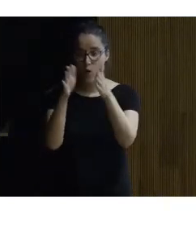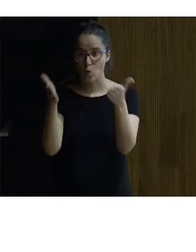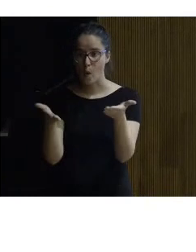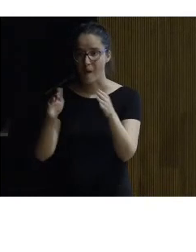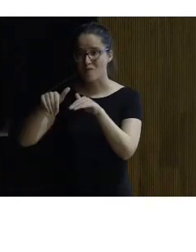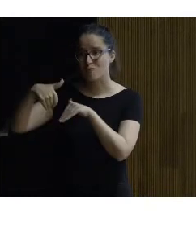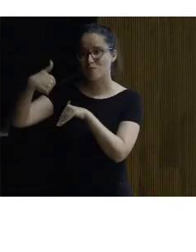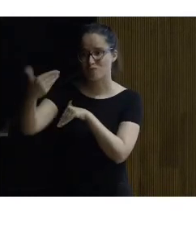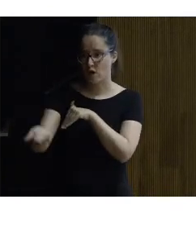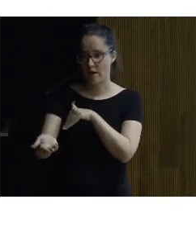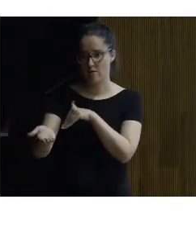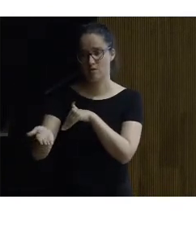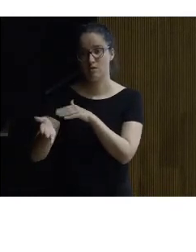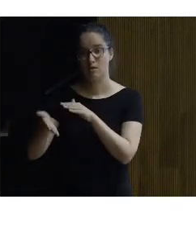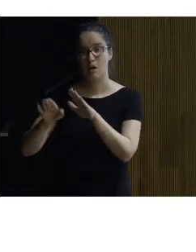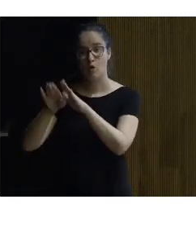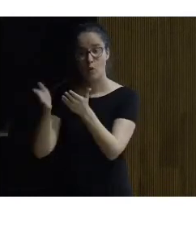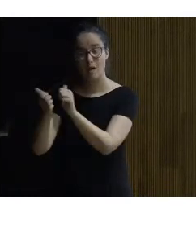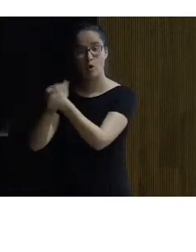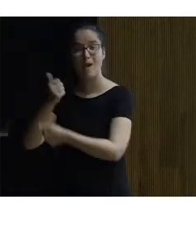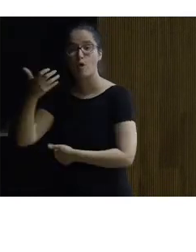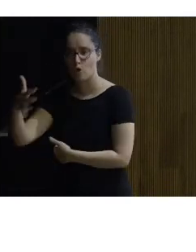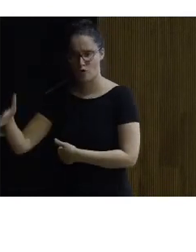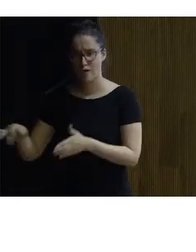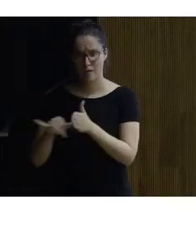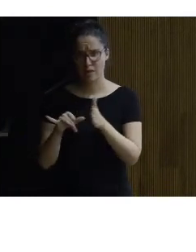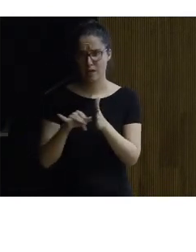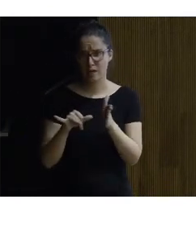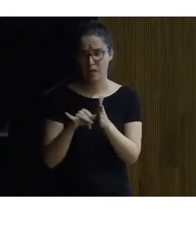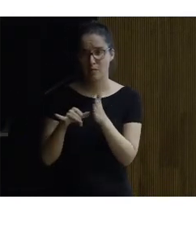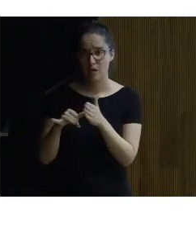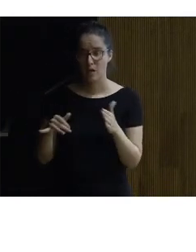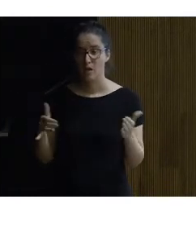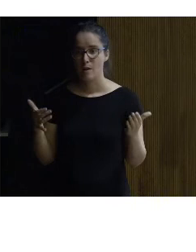fuera del área impluvial para no tener ninguna